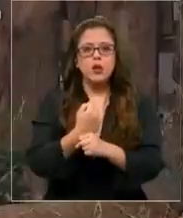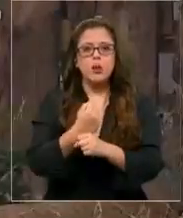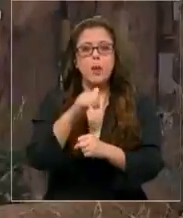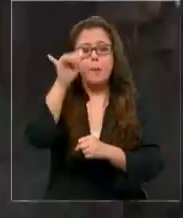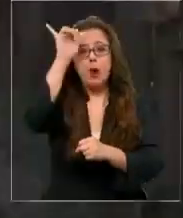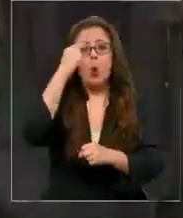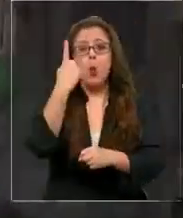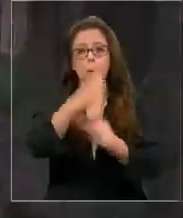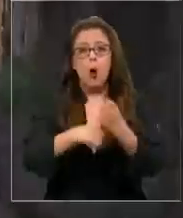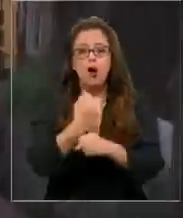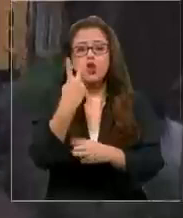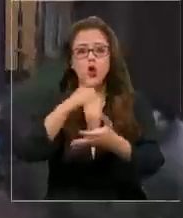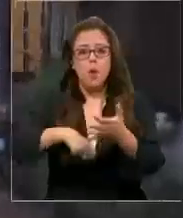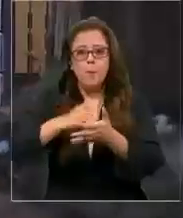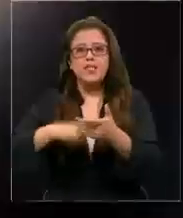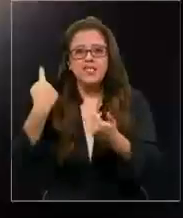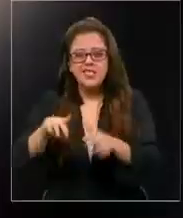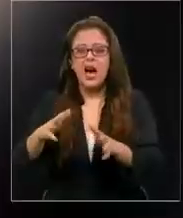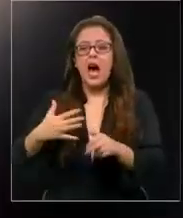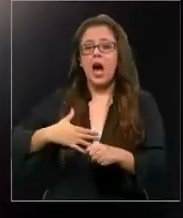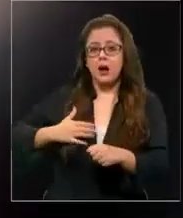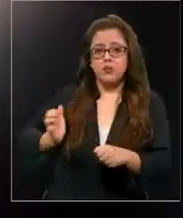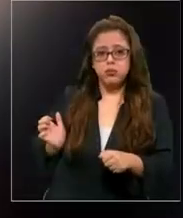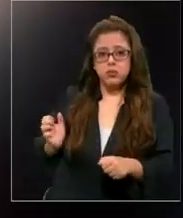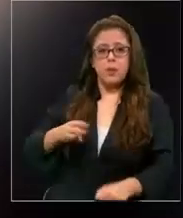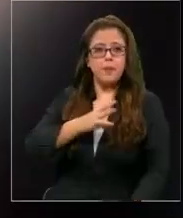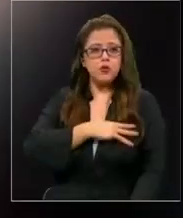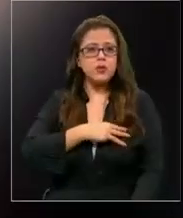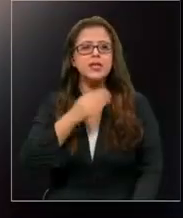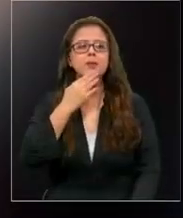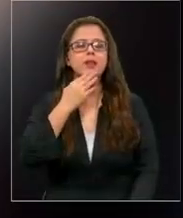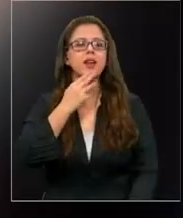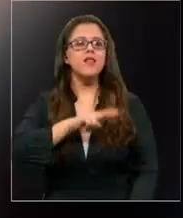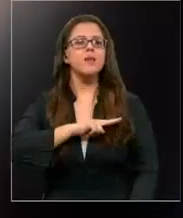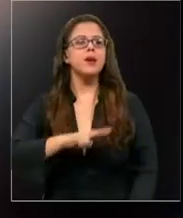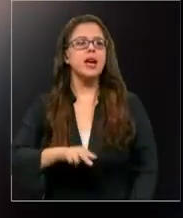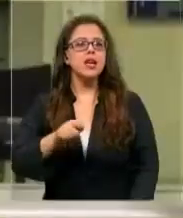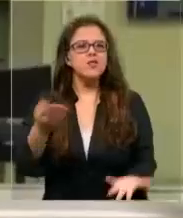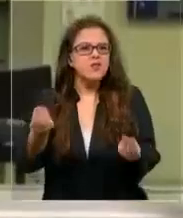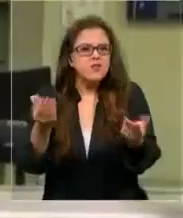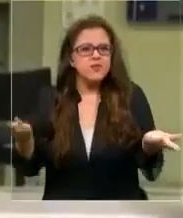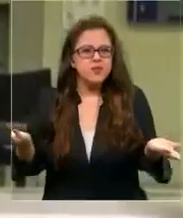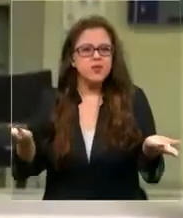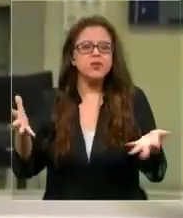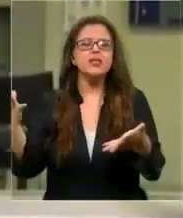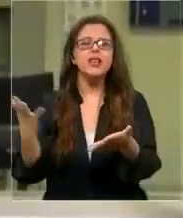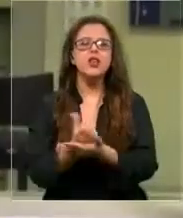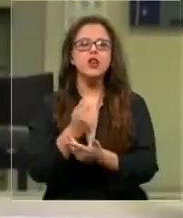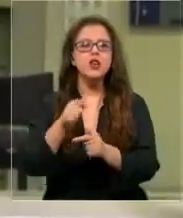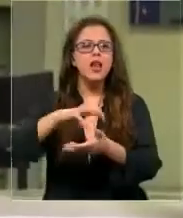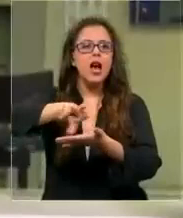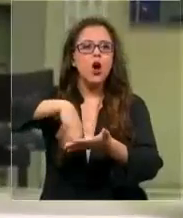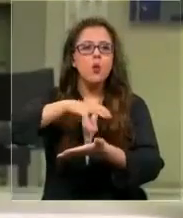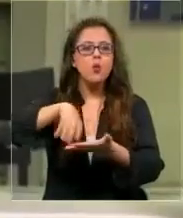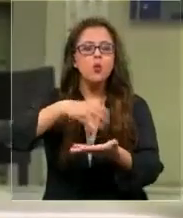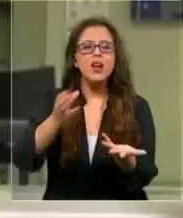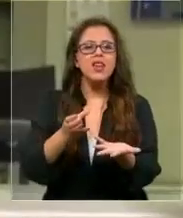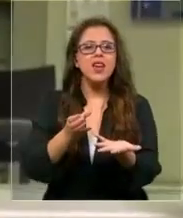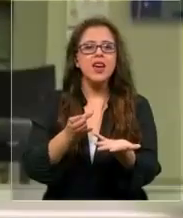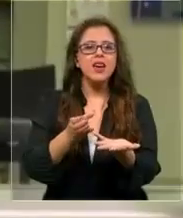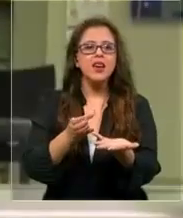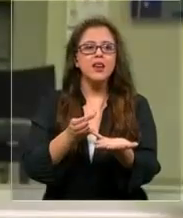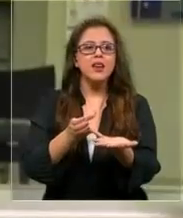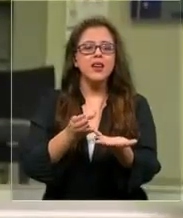tras un operativo conjunto entre la Brigada de Homicidios Metropolitana y de Valparaíso, ocurrió esto. Lograron en la comuna de Cerro Navia la